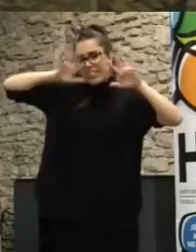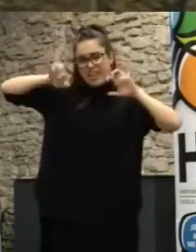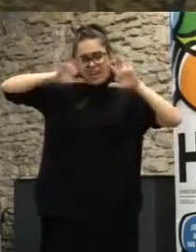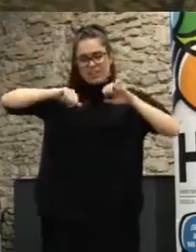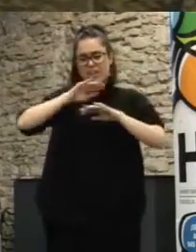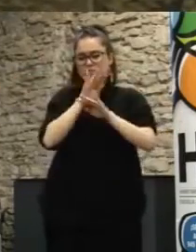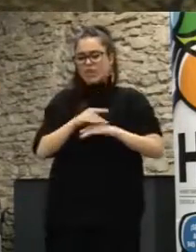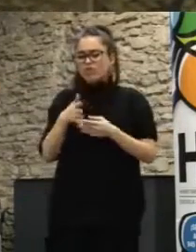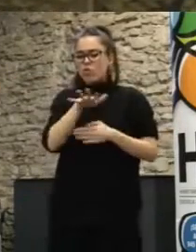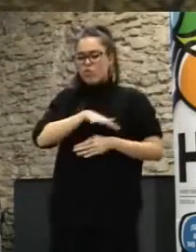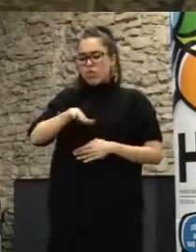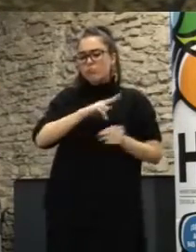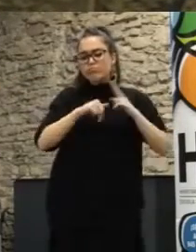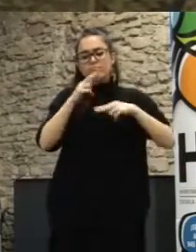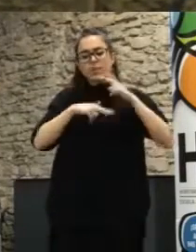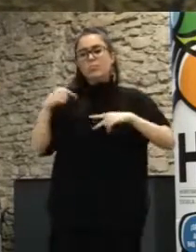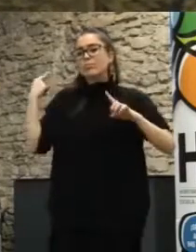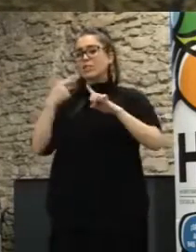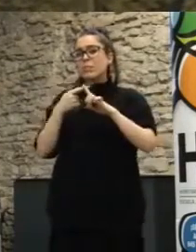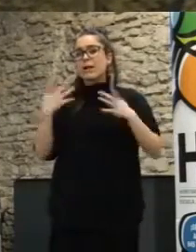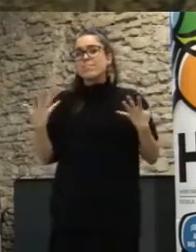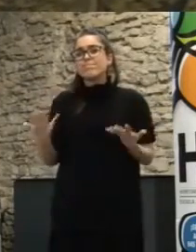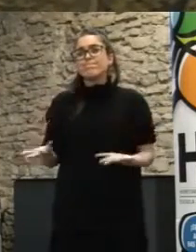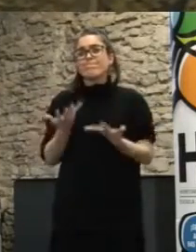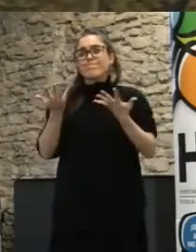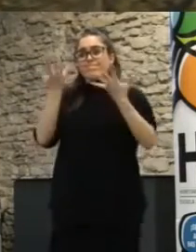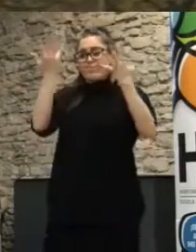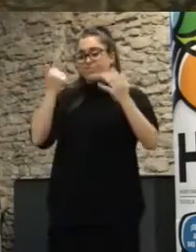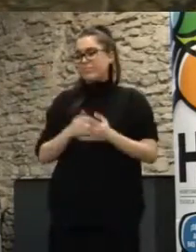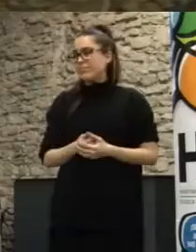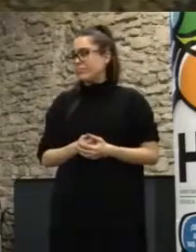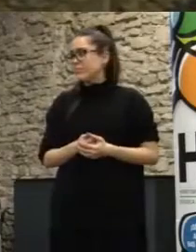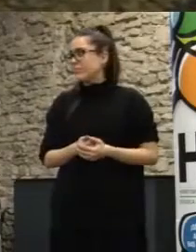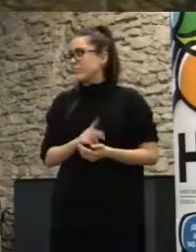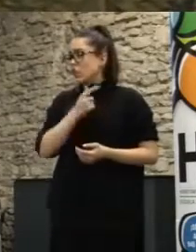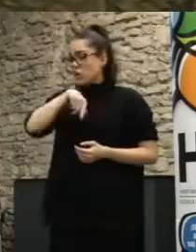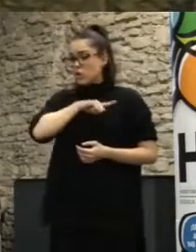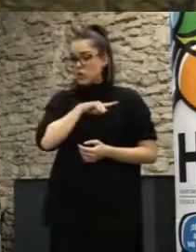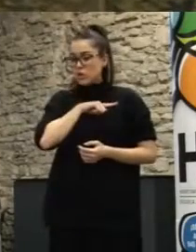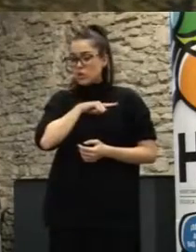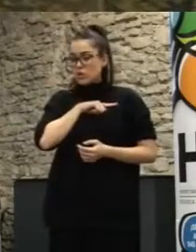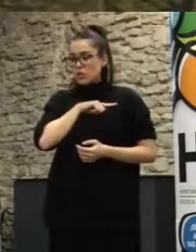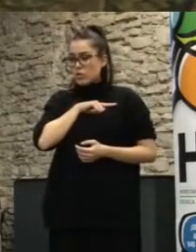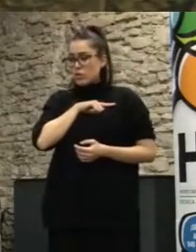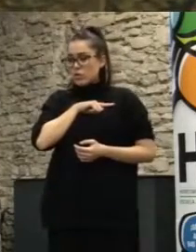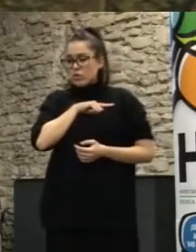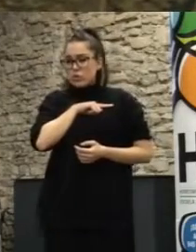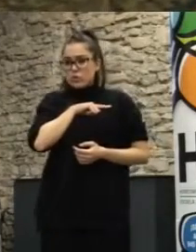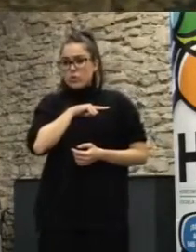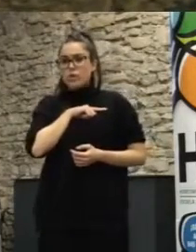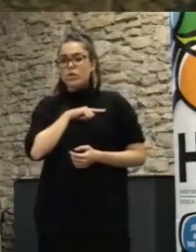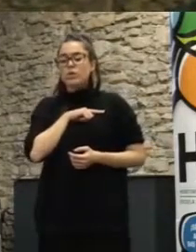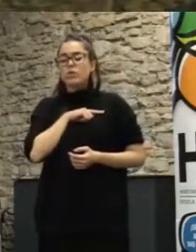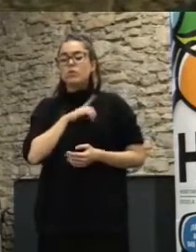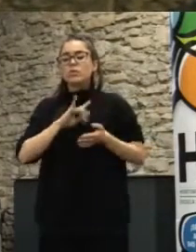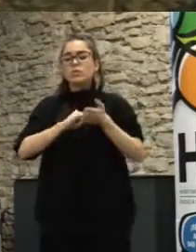se están generando para fomentar este tipo de cosas en el caso de NovaGov nosotros realmente el eje inicial del proyecto es una